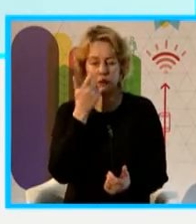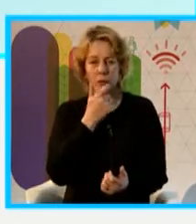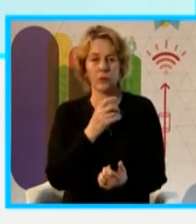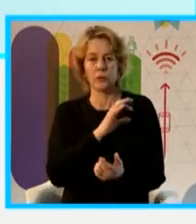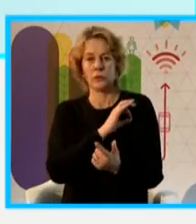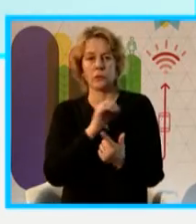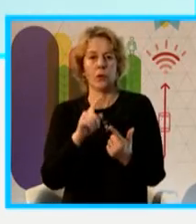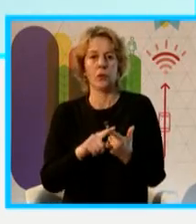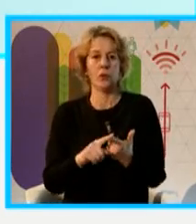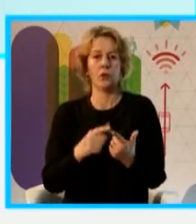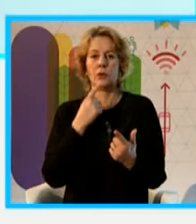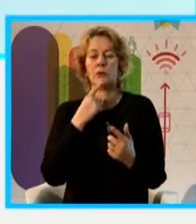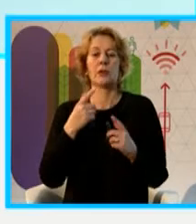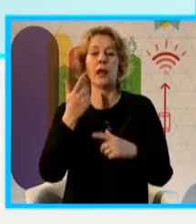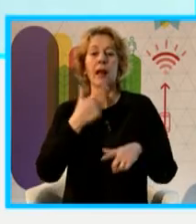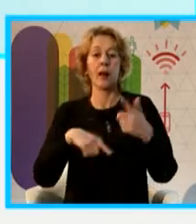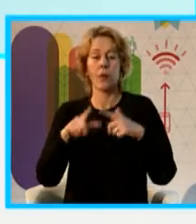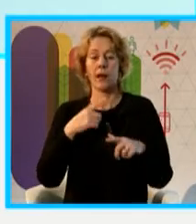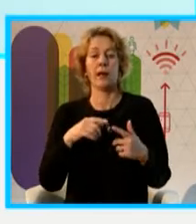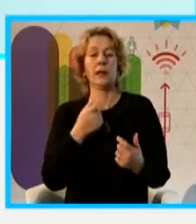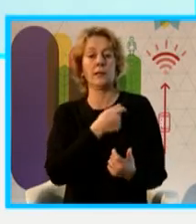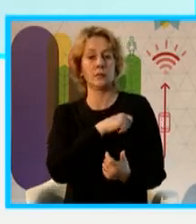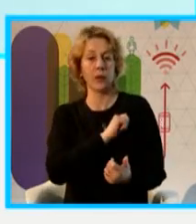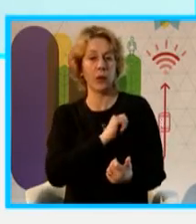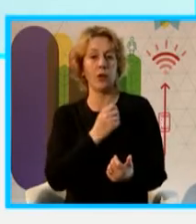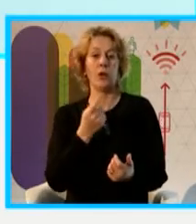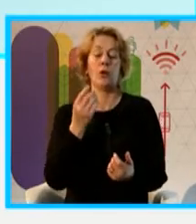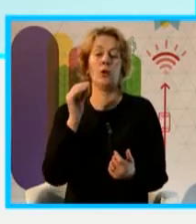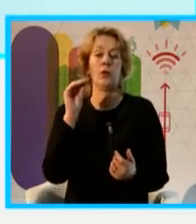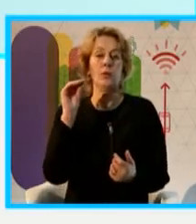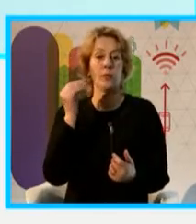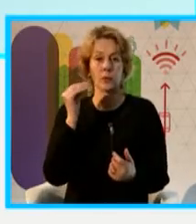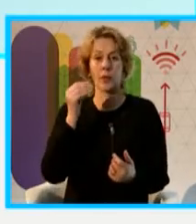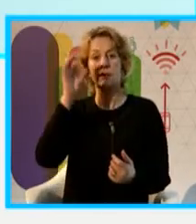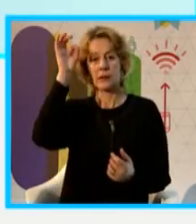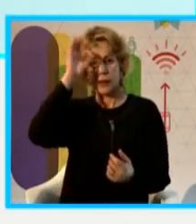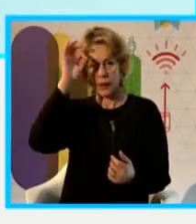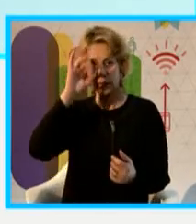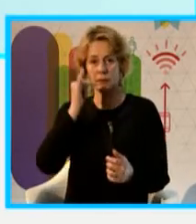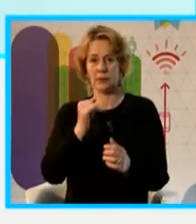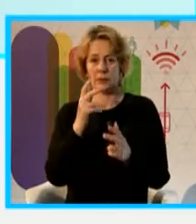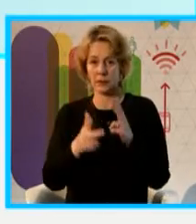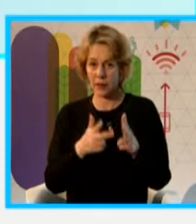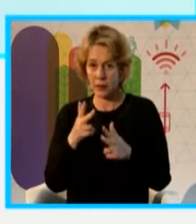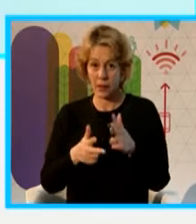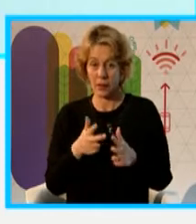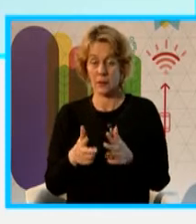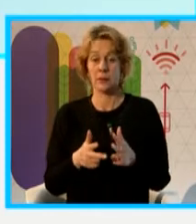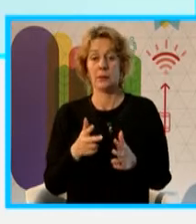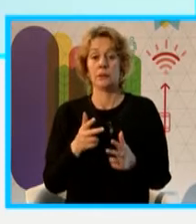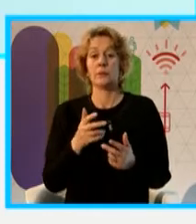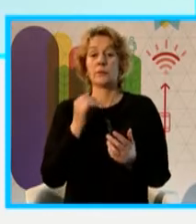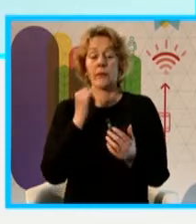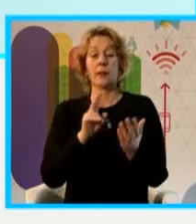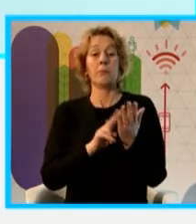que el lenguaje sea en español, portugués, inglés y de señas y este proyecto del